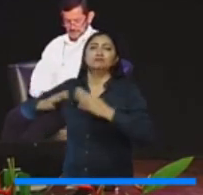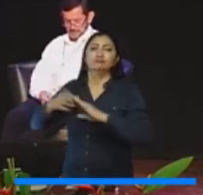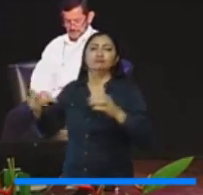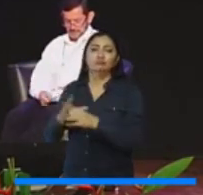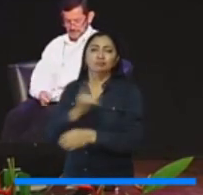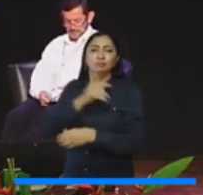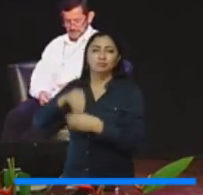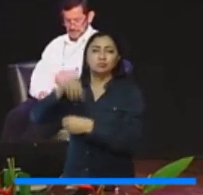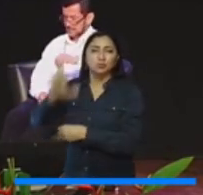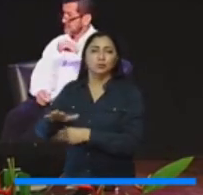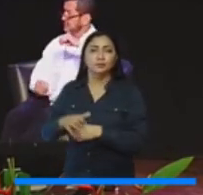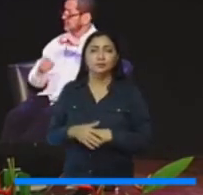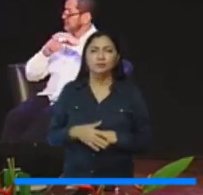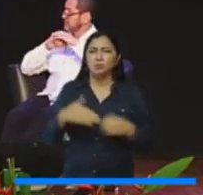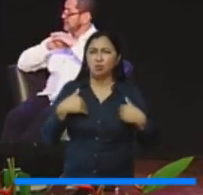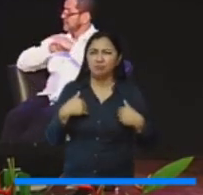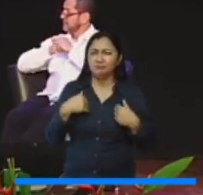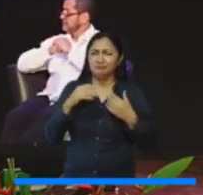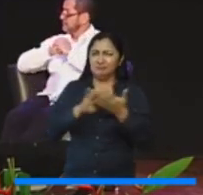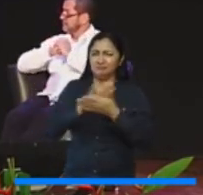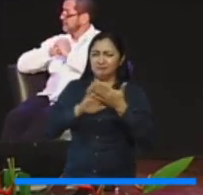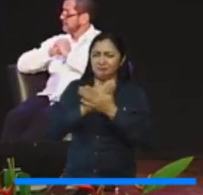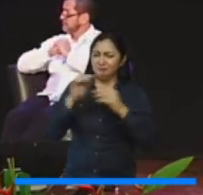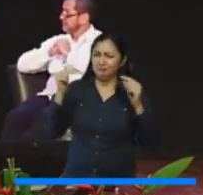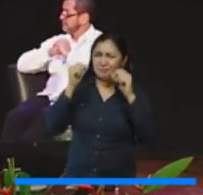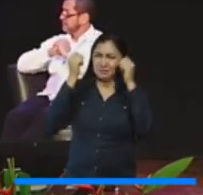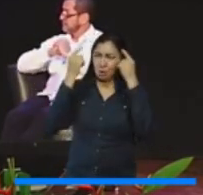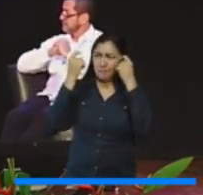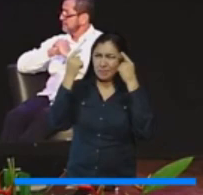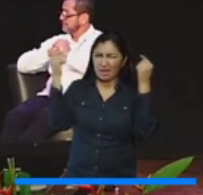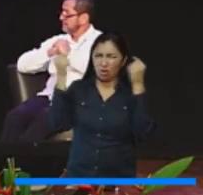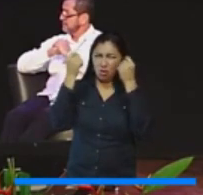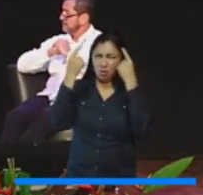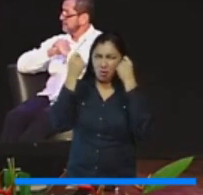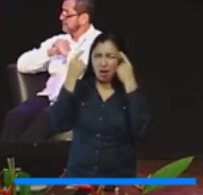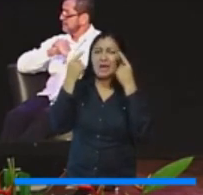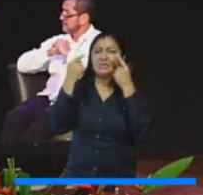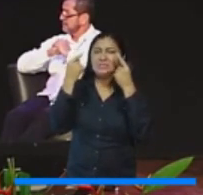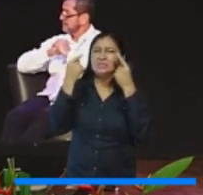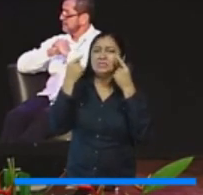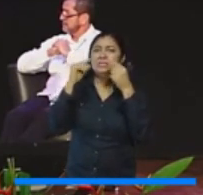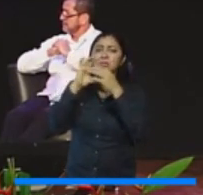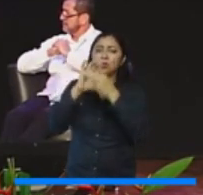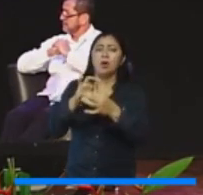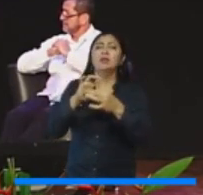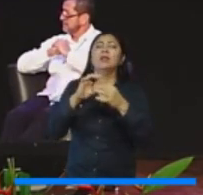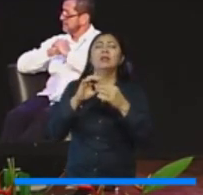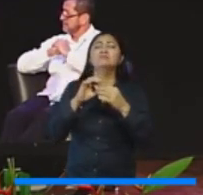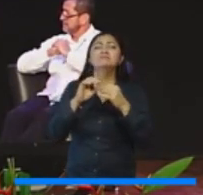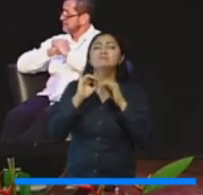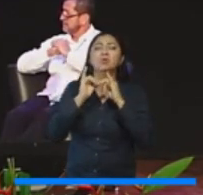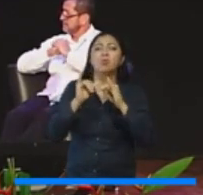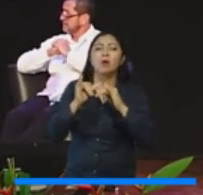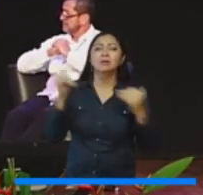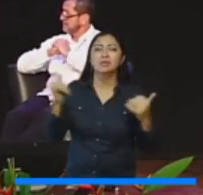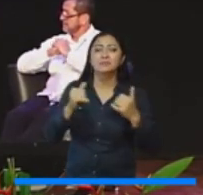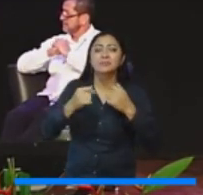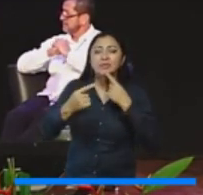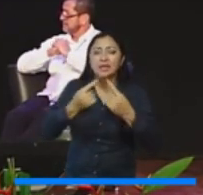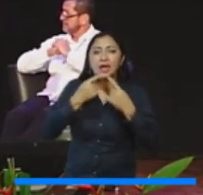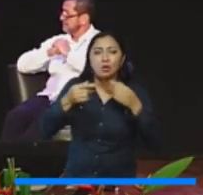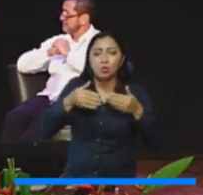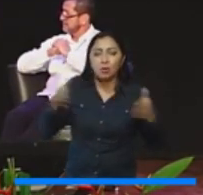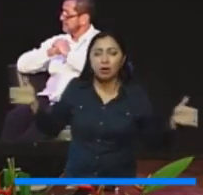hablo del entendimiento, me refiero, digamos, al ejercicio dialógico, a un diálogo amplio, permanente,